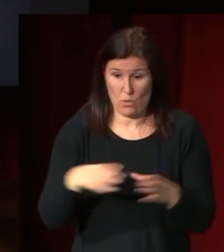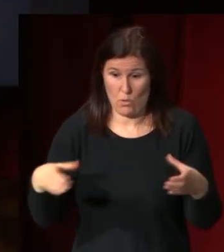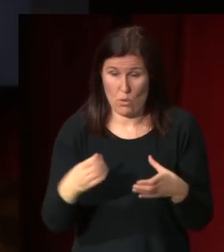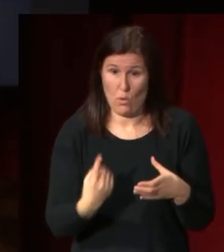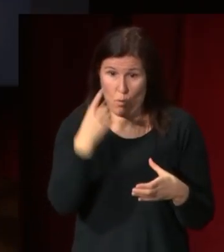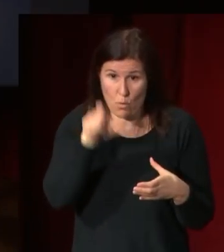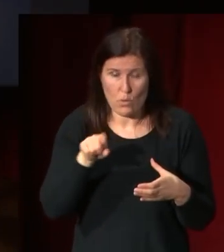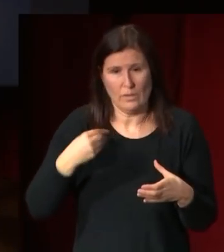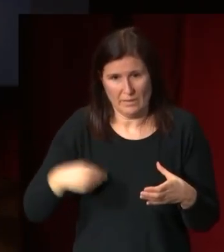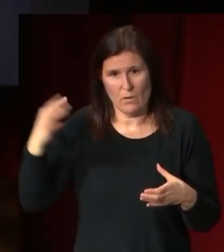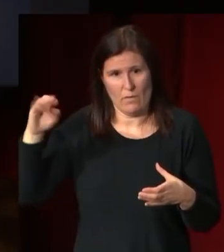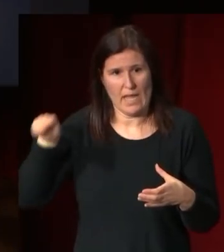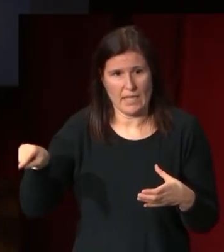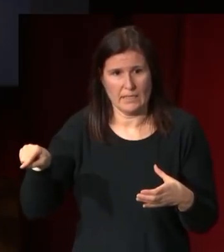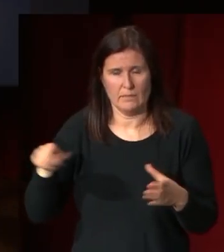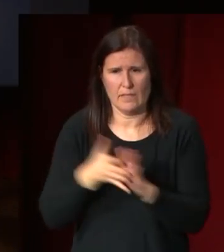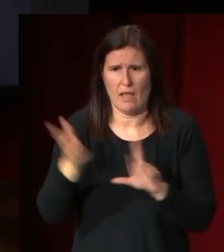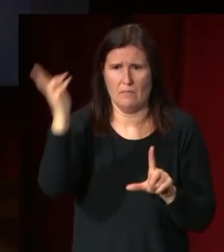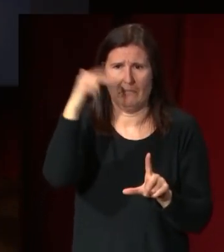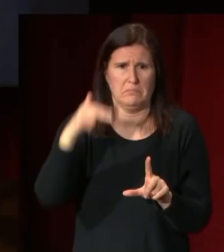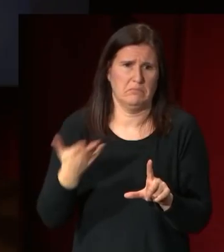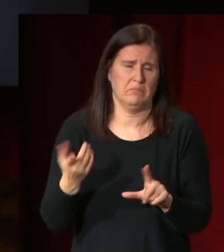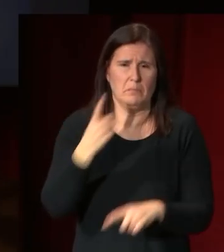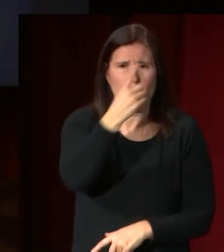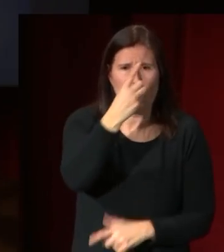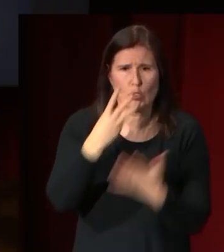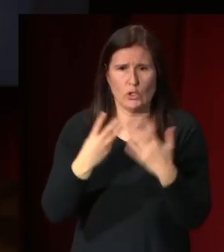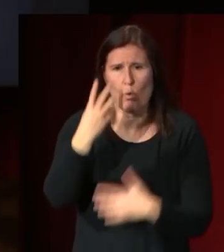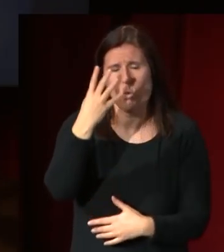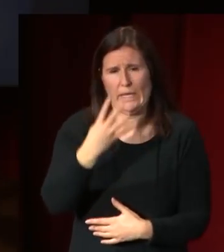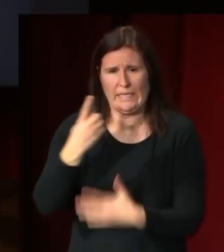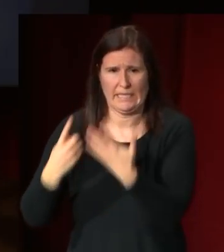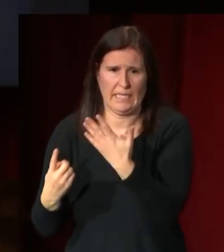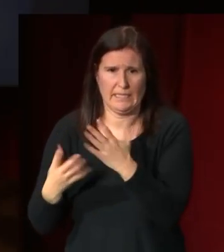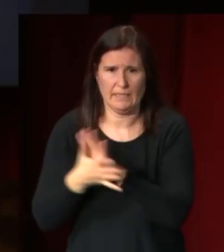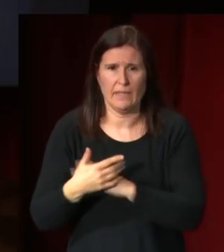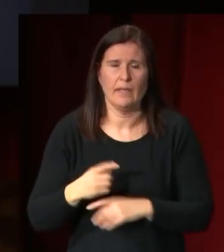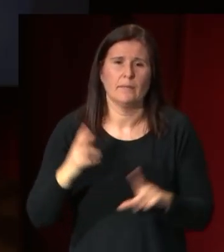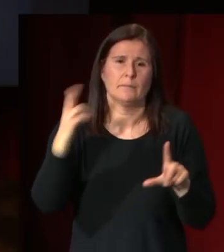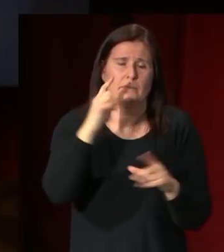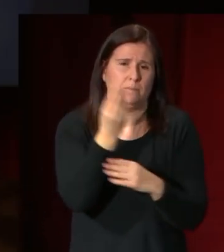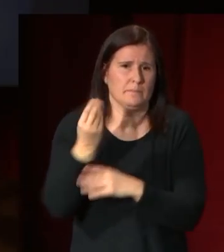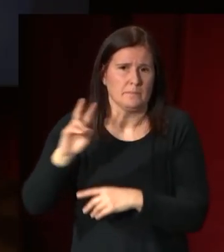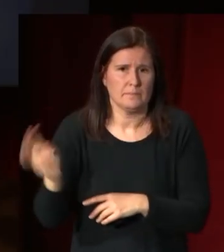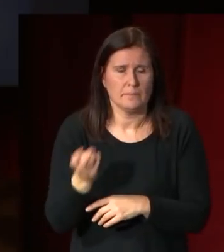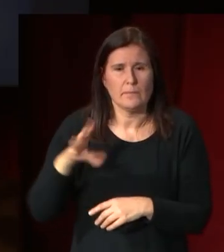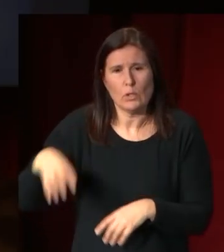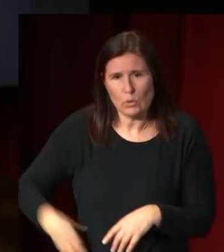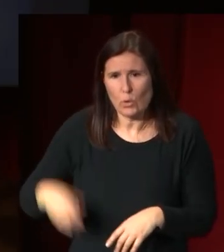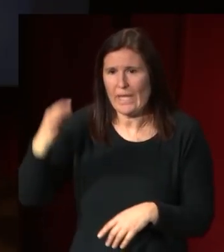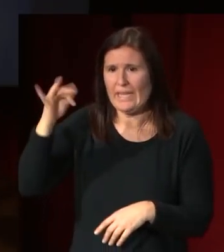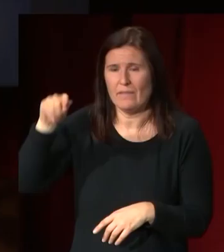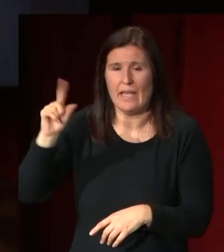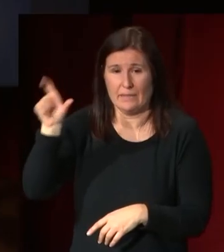claro estamos hablando de una pintura ya de prácticamente 1846 es decir que la iconografía del duque de Frías joven